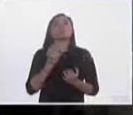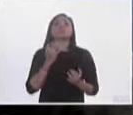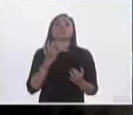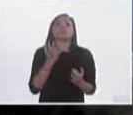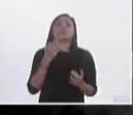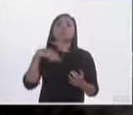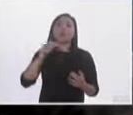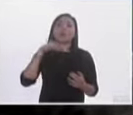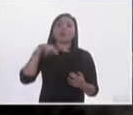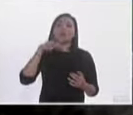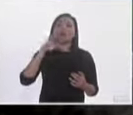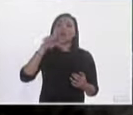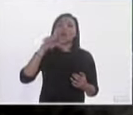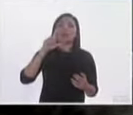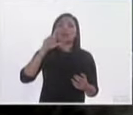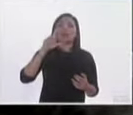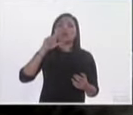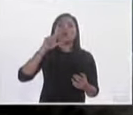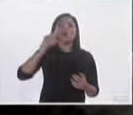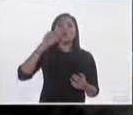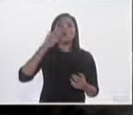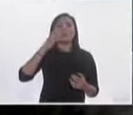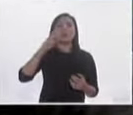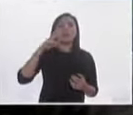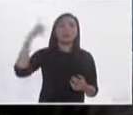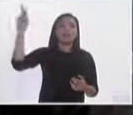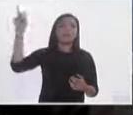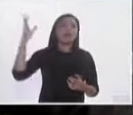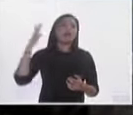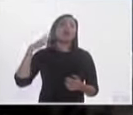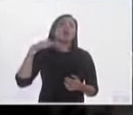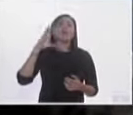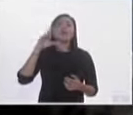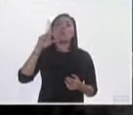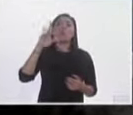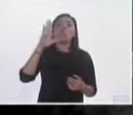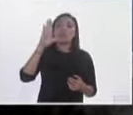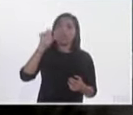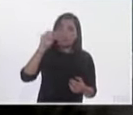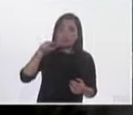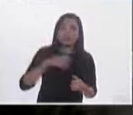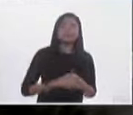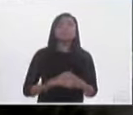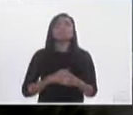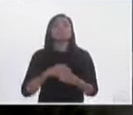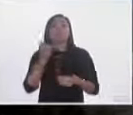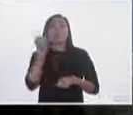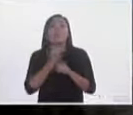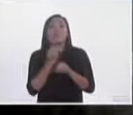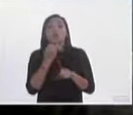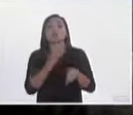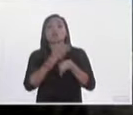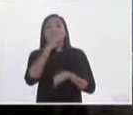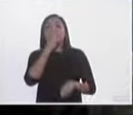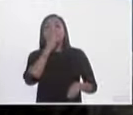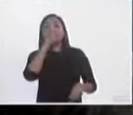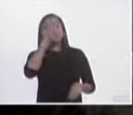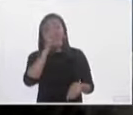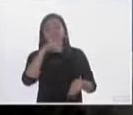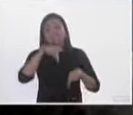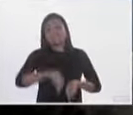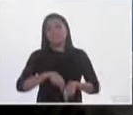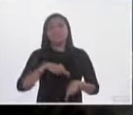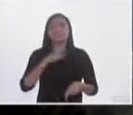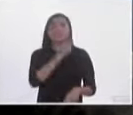Manuel Cloutier en Culiacán, un caso en Jalisco de diputado local, Cuauhtémoc Blanco, presidente